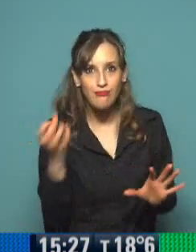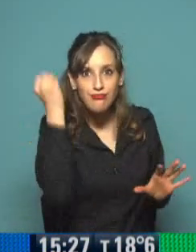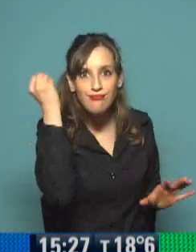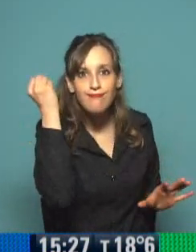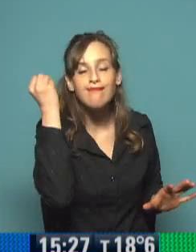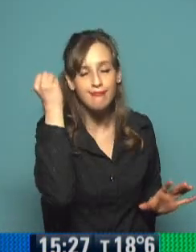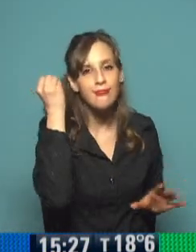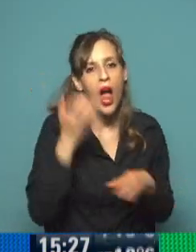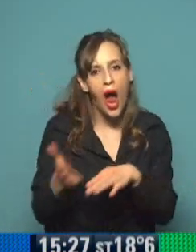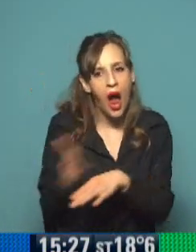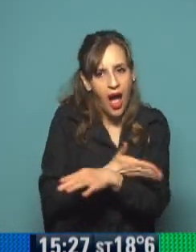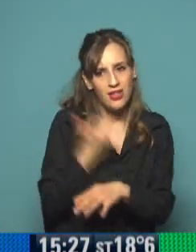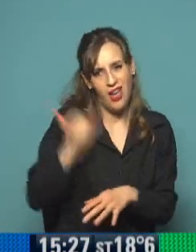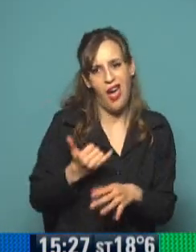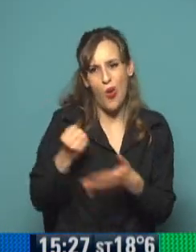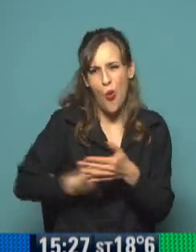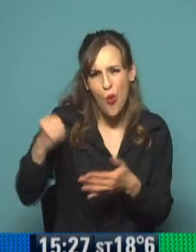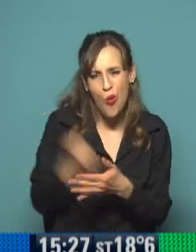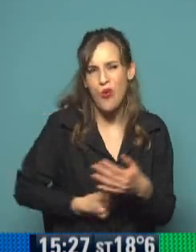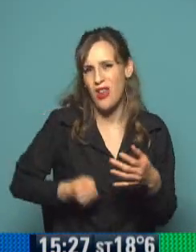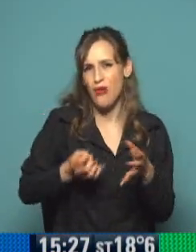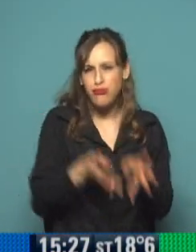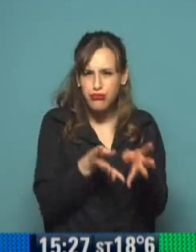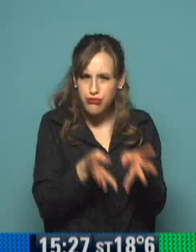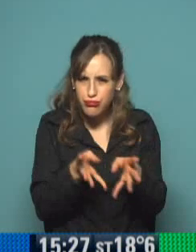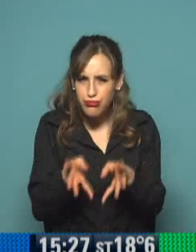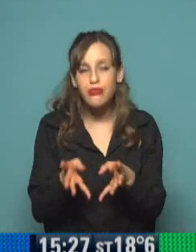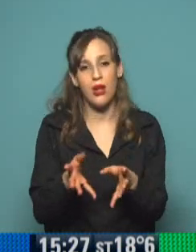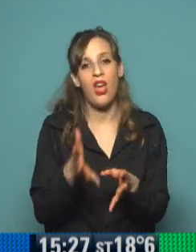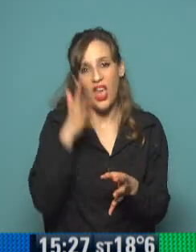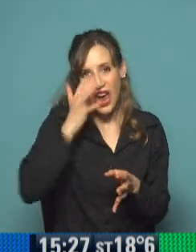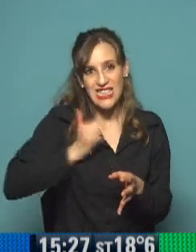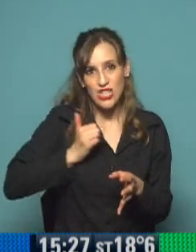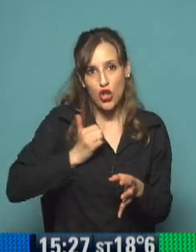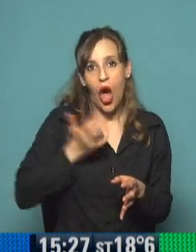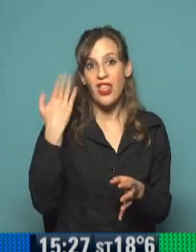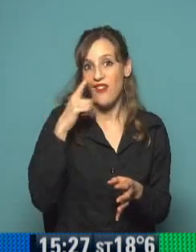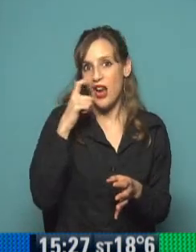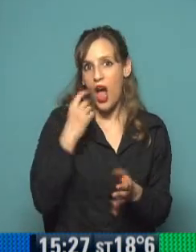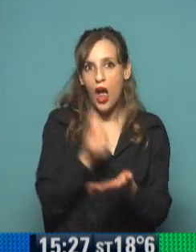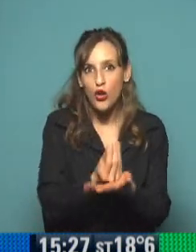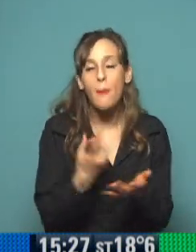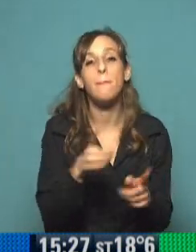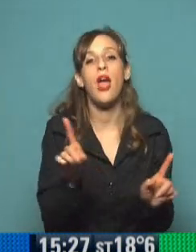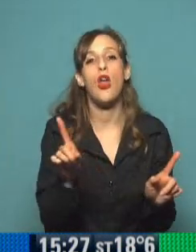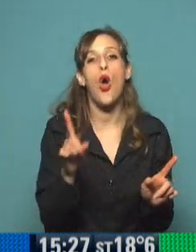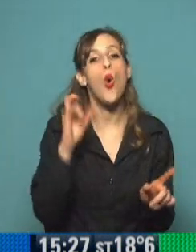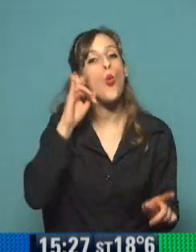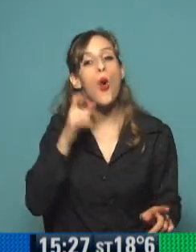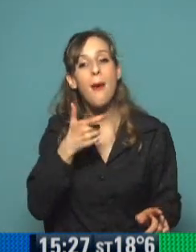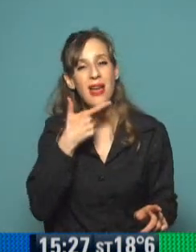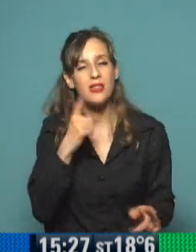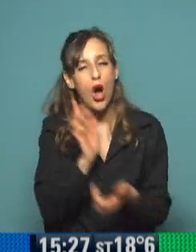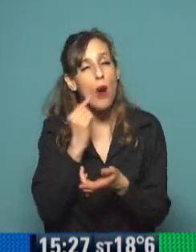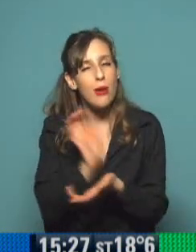muchas luchas. Algunas, al mando del ejército estaba Belgrano, ¿no? Manuel Belgrano. Pero Güemes también fue un